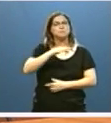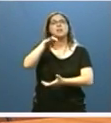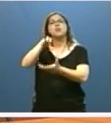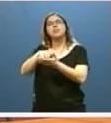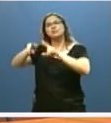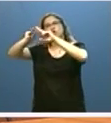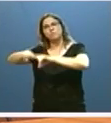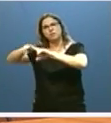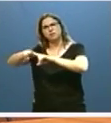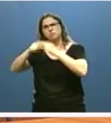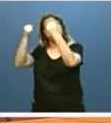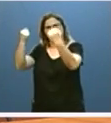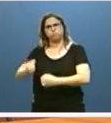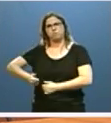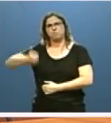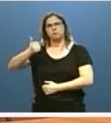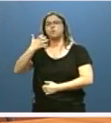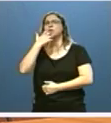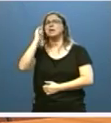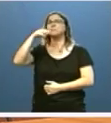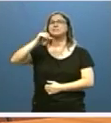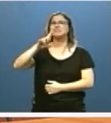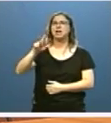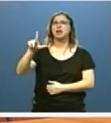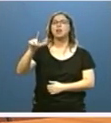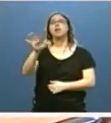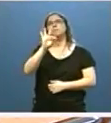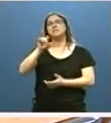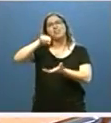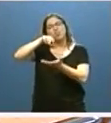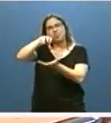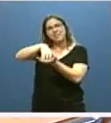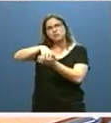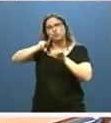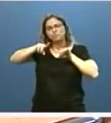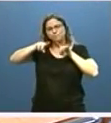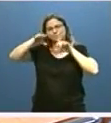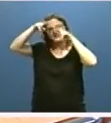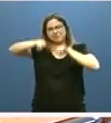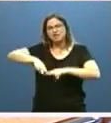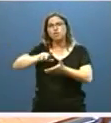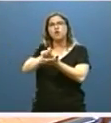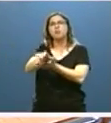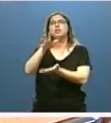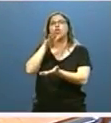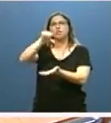centros de investigación más competitivos como el IPSAL y el Centro de Investigación del Cáncer ubicados en Salamanca.